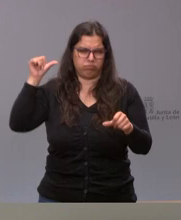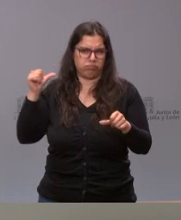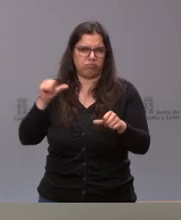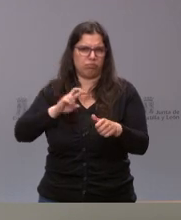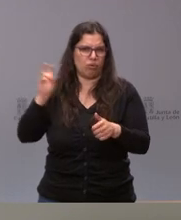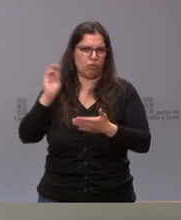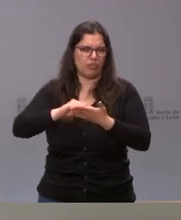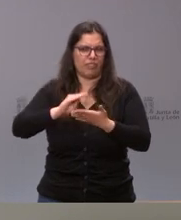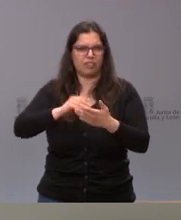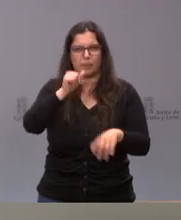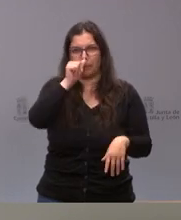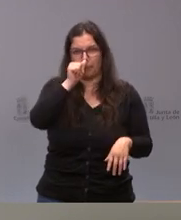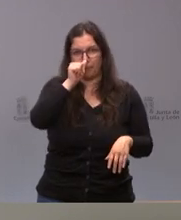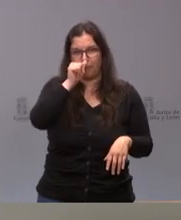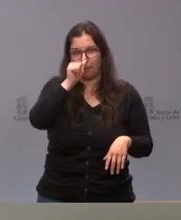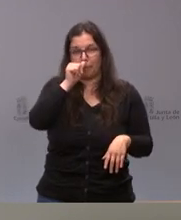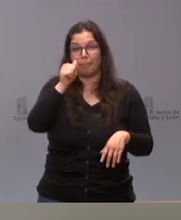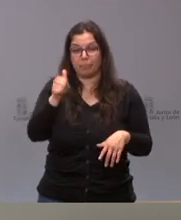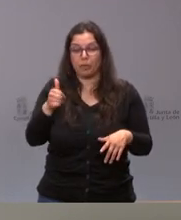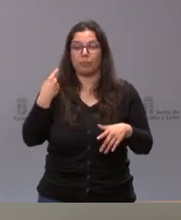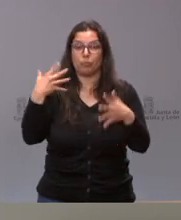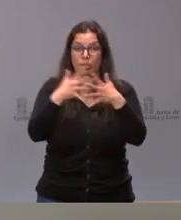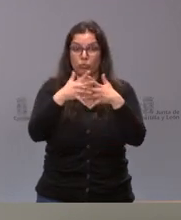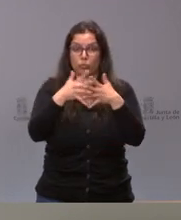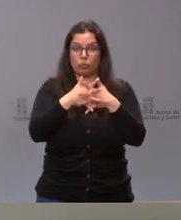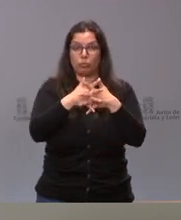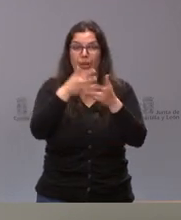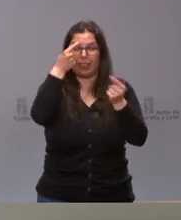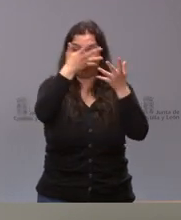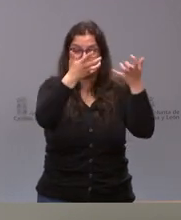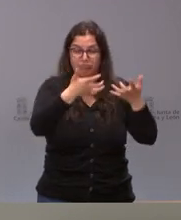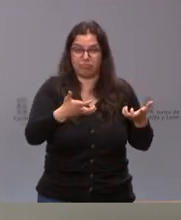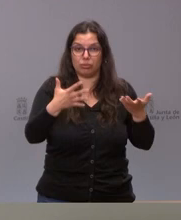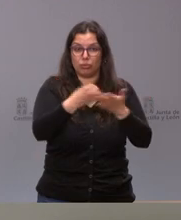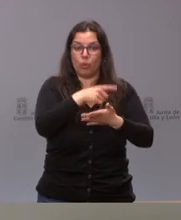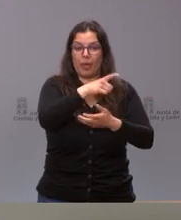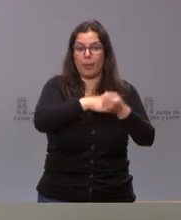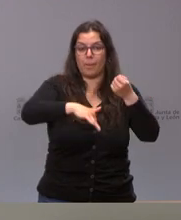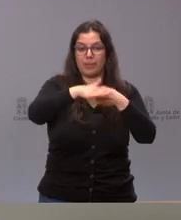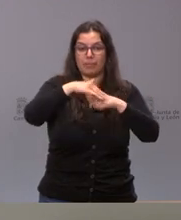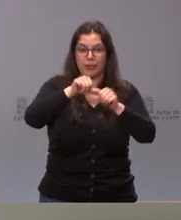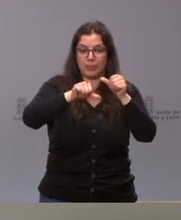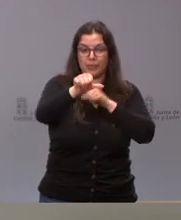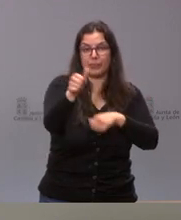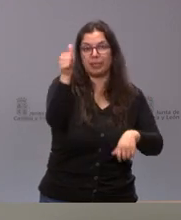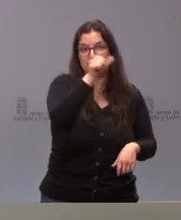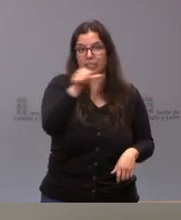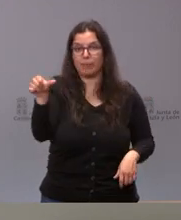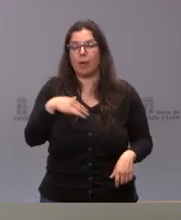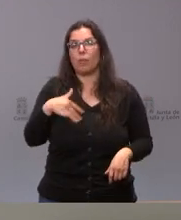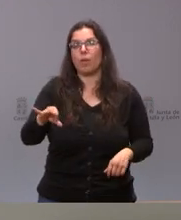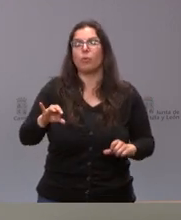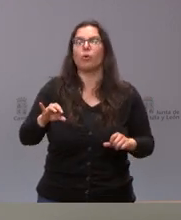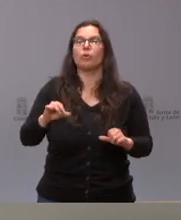ocasiones y en estas estructuras orgánicas colgará la base para que a lo largo de la próxima semana podamos ir